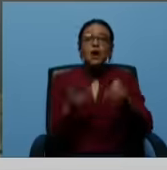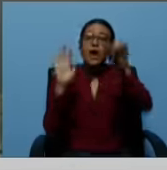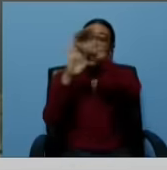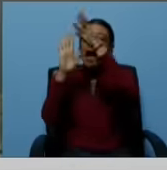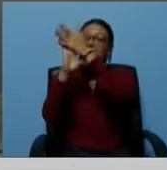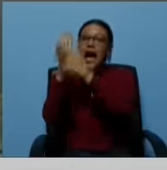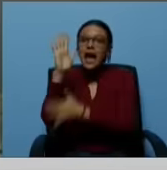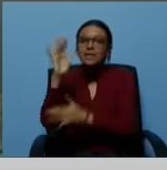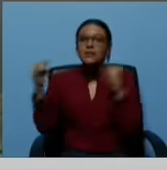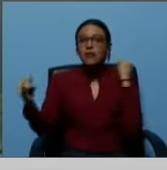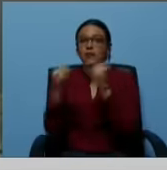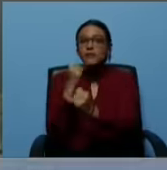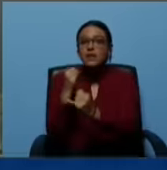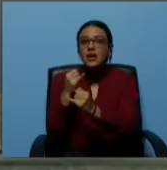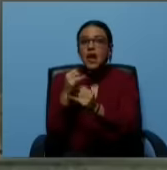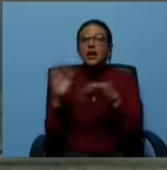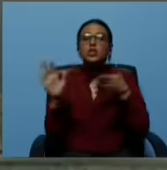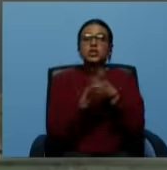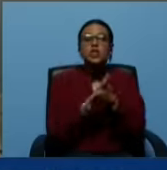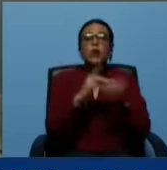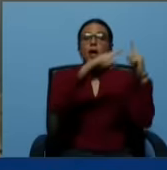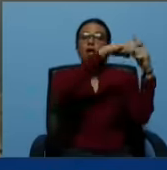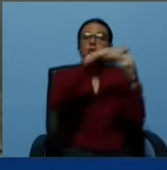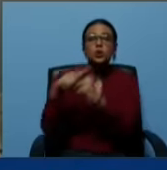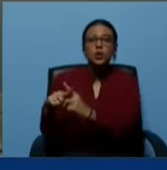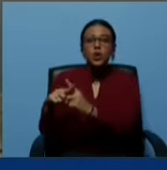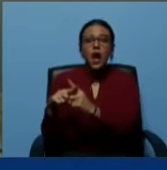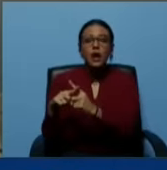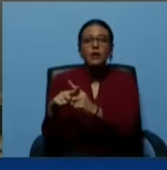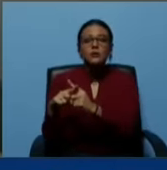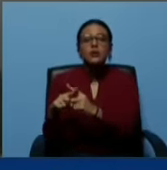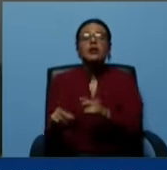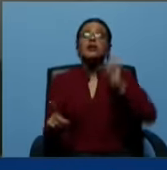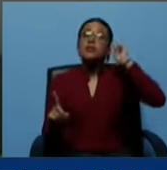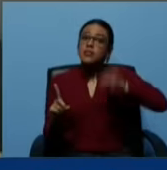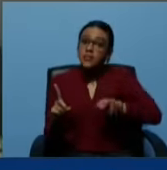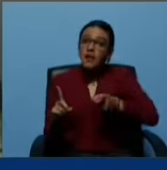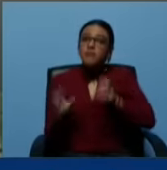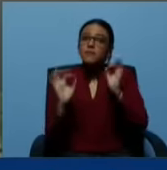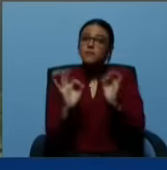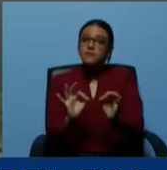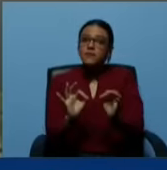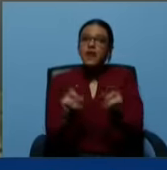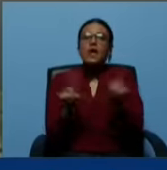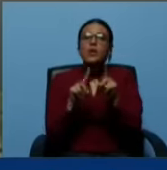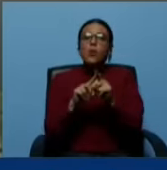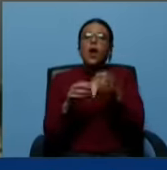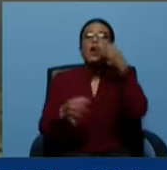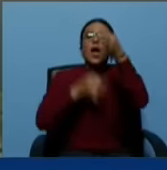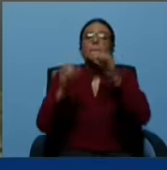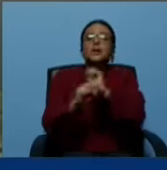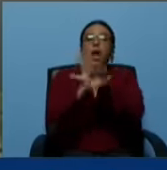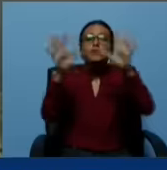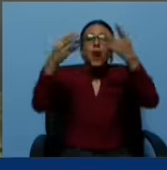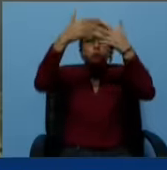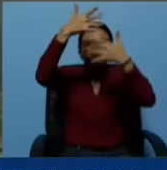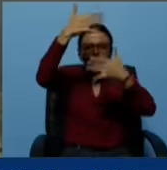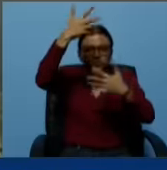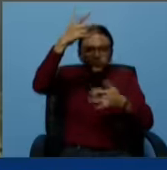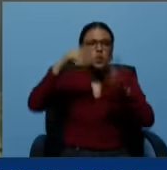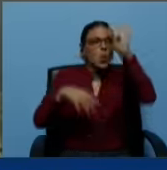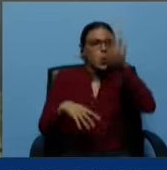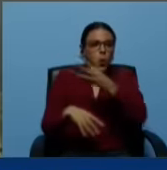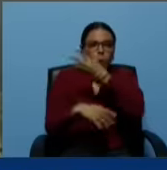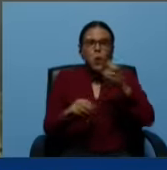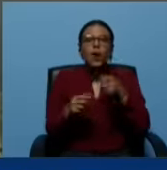totalización debidamente desglosada y tabulada como lo